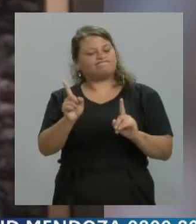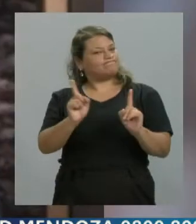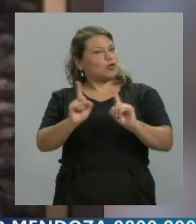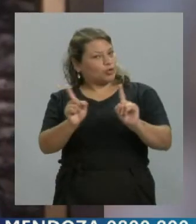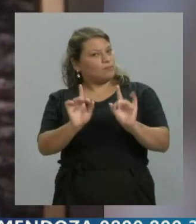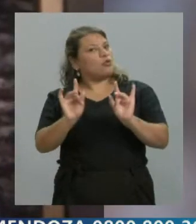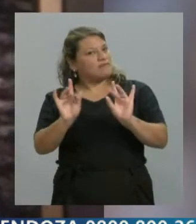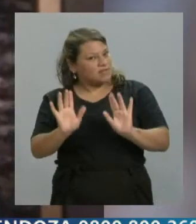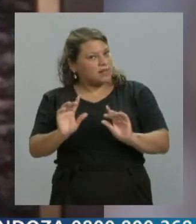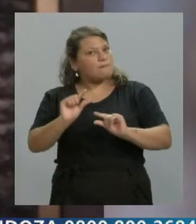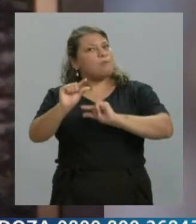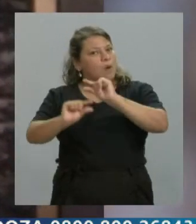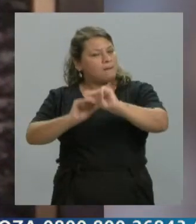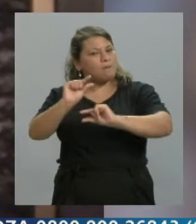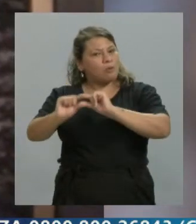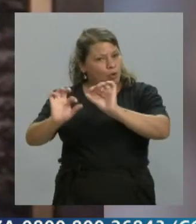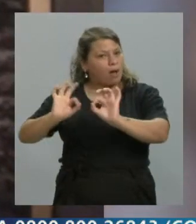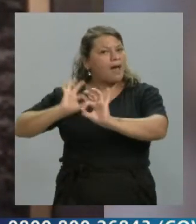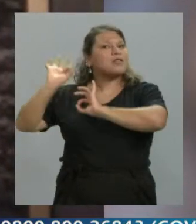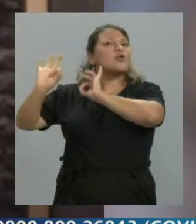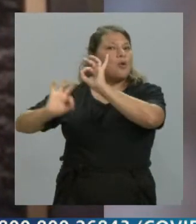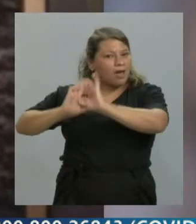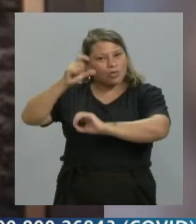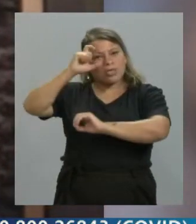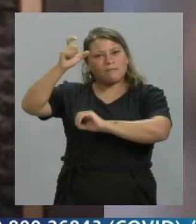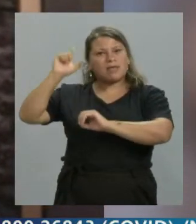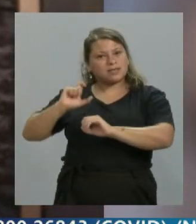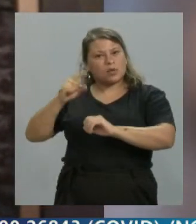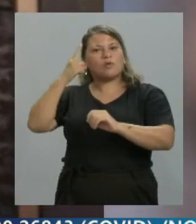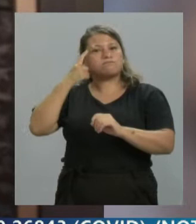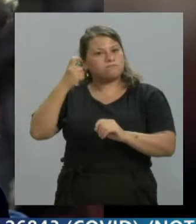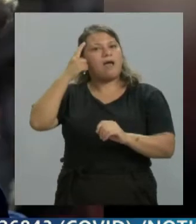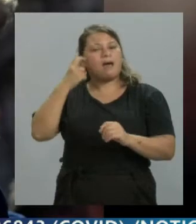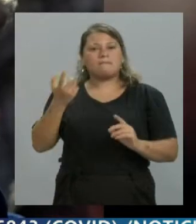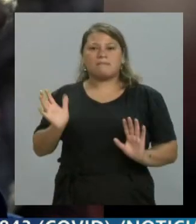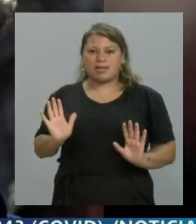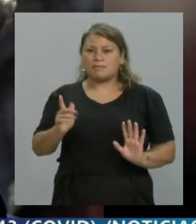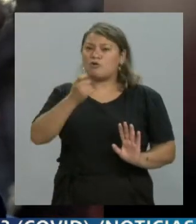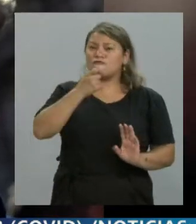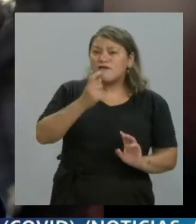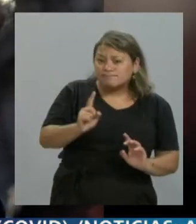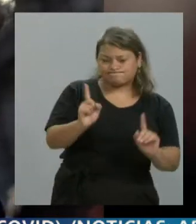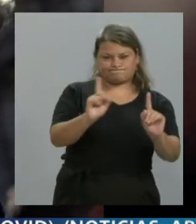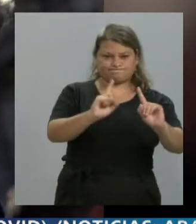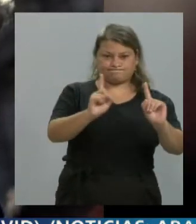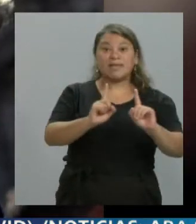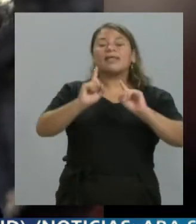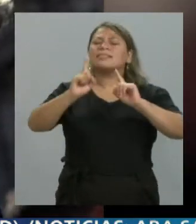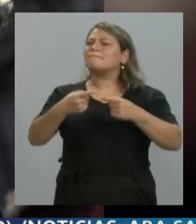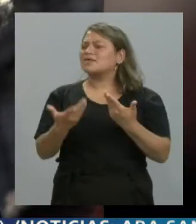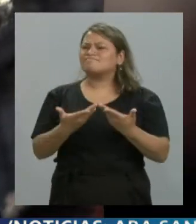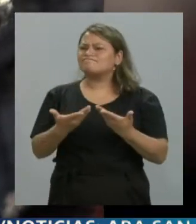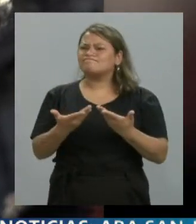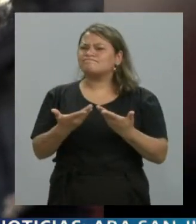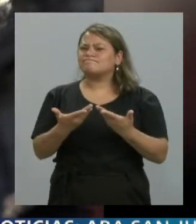Te lo va dando la profesión, te lo va dando los años, y también te lo va dando la